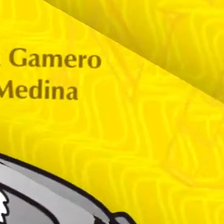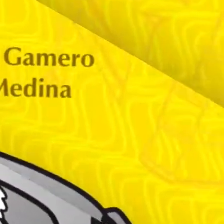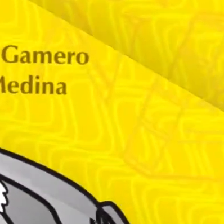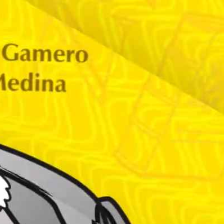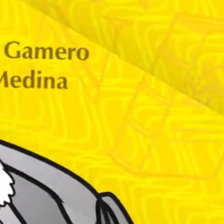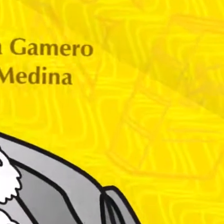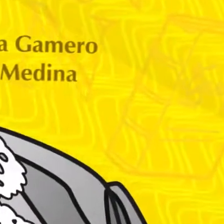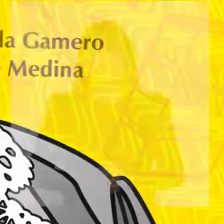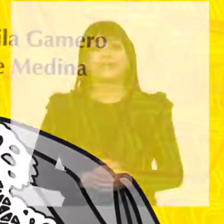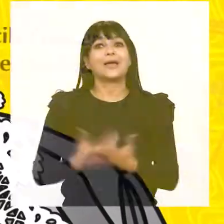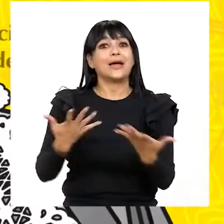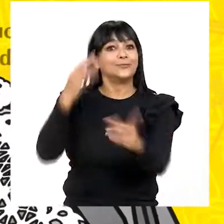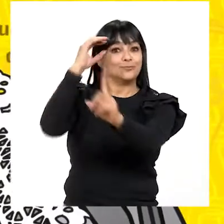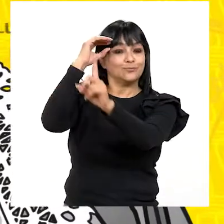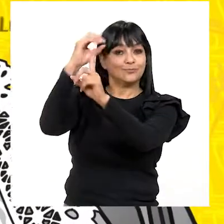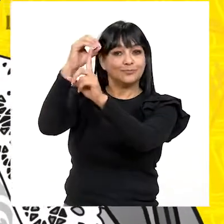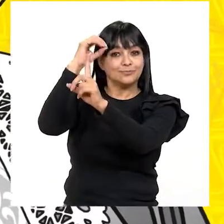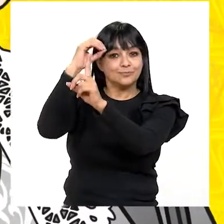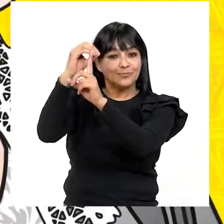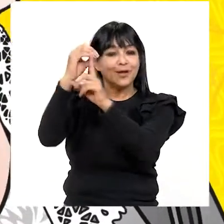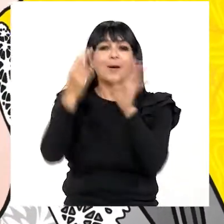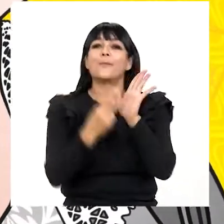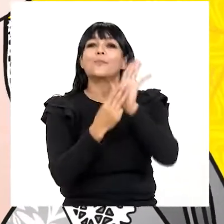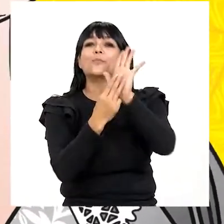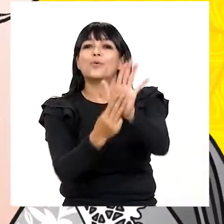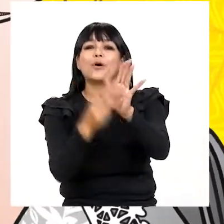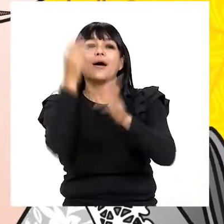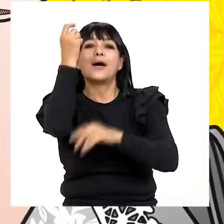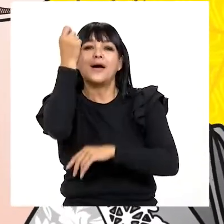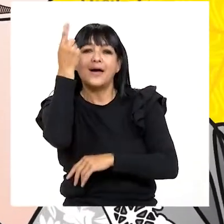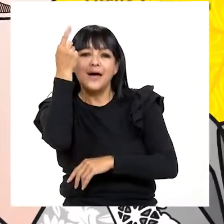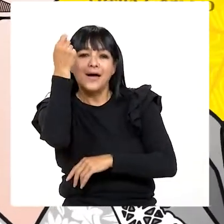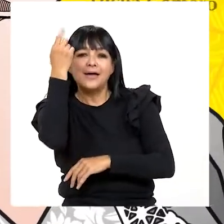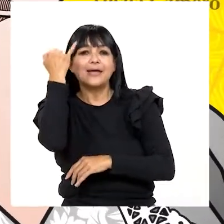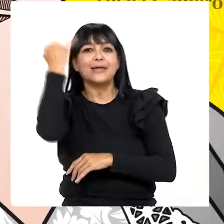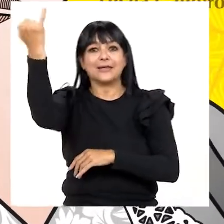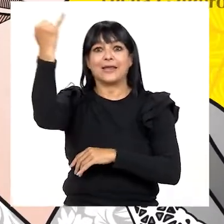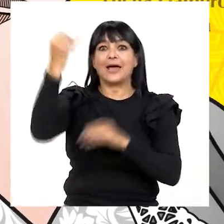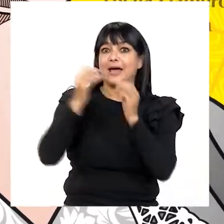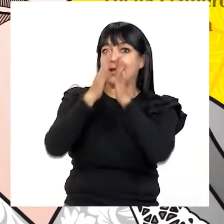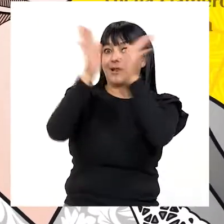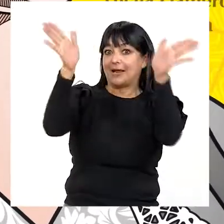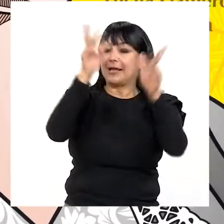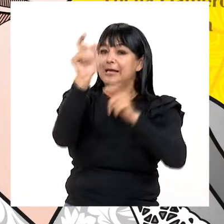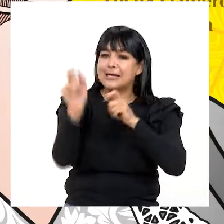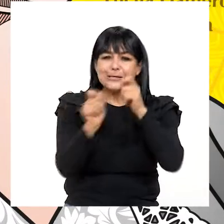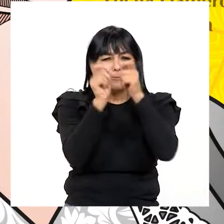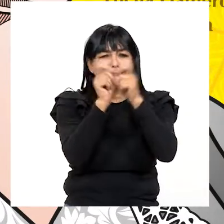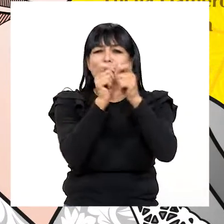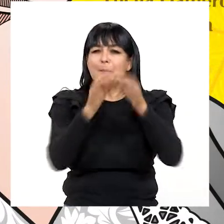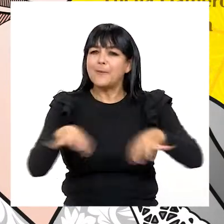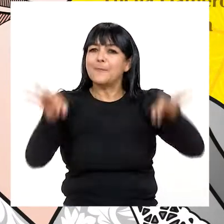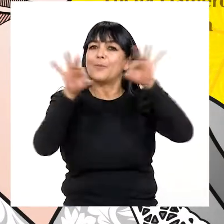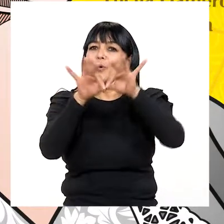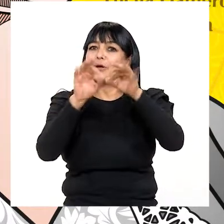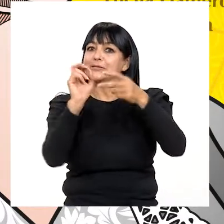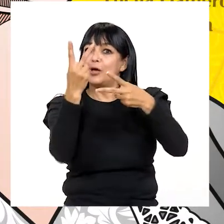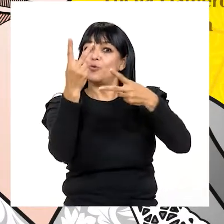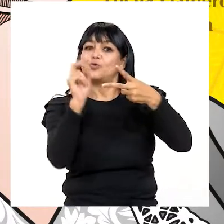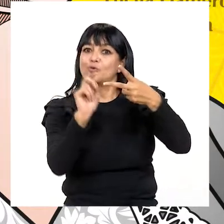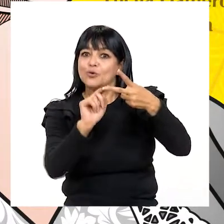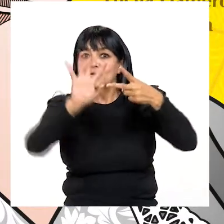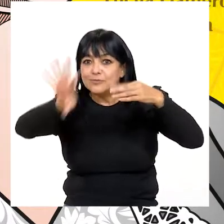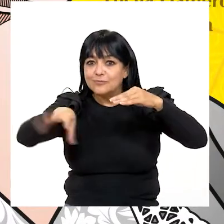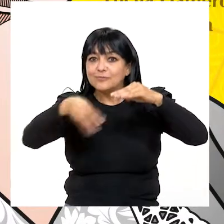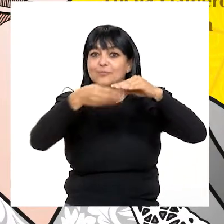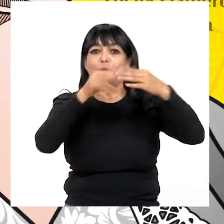Música Expectativa de logro Reconocen e interpretan lenguaje figurado Intencionalidad